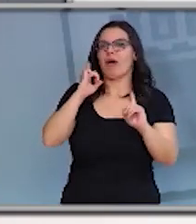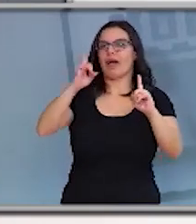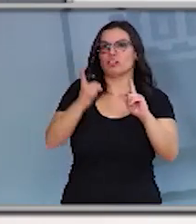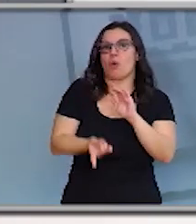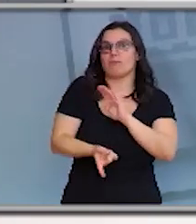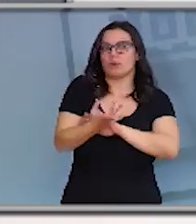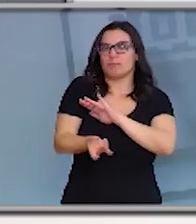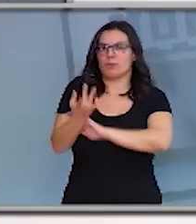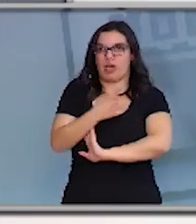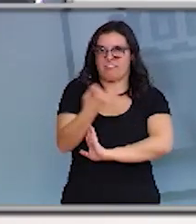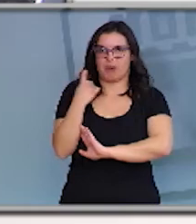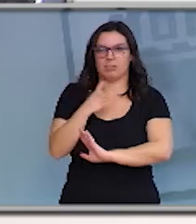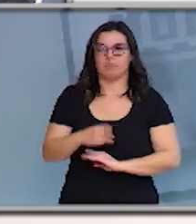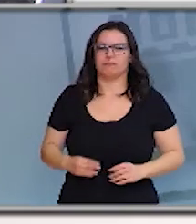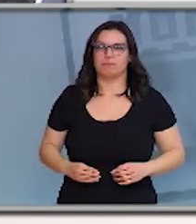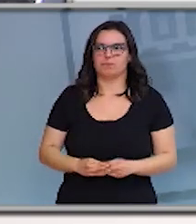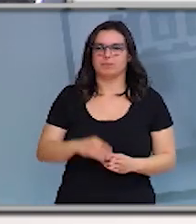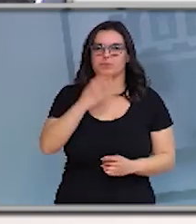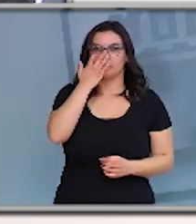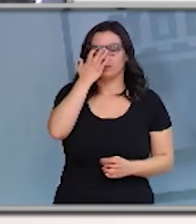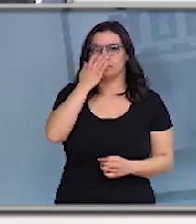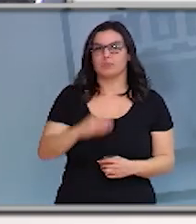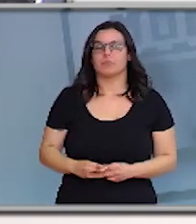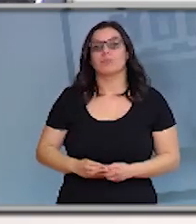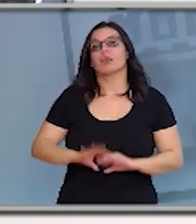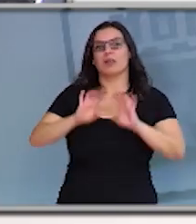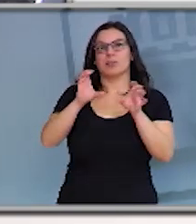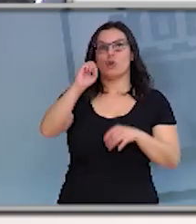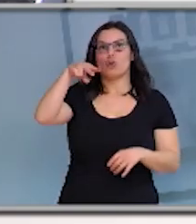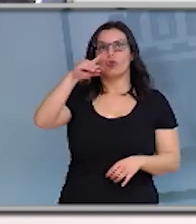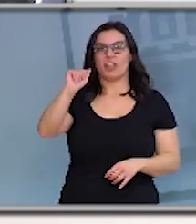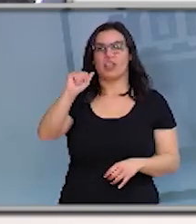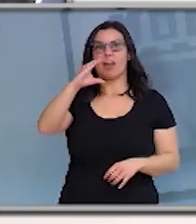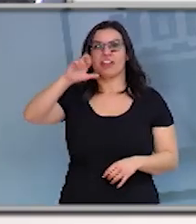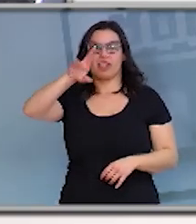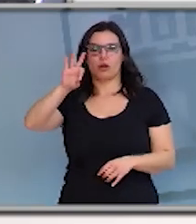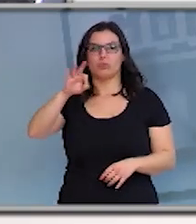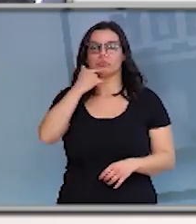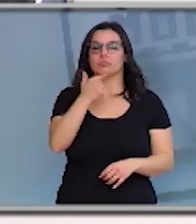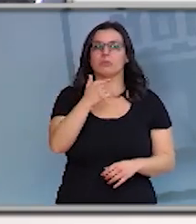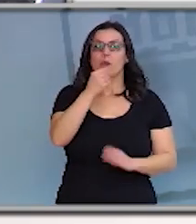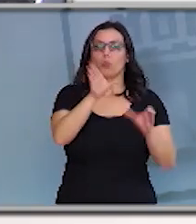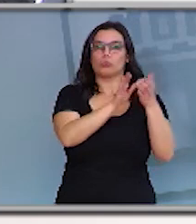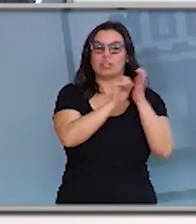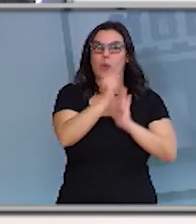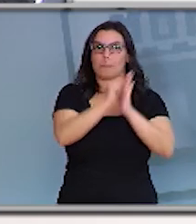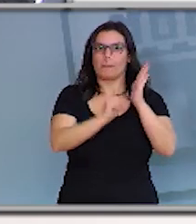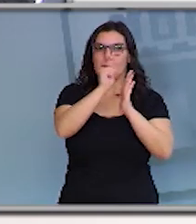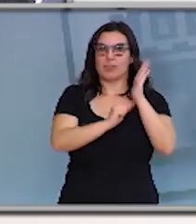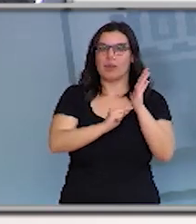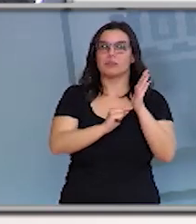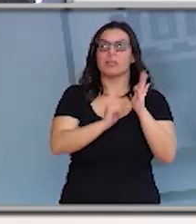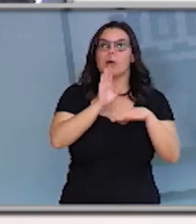abriendo poco a poco Roberto Mayado Onda Cero va a tomar medidas la Junta de Castilla y León para abastecer a las